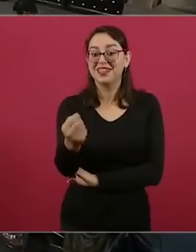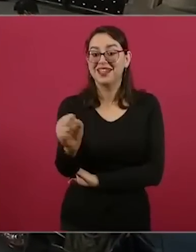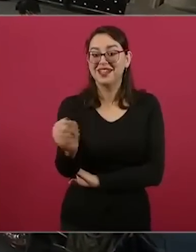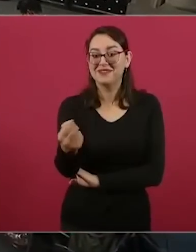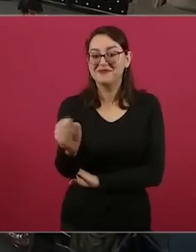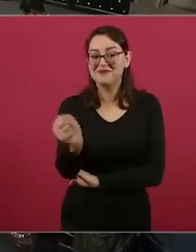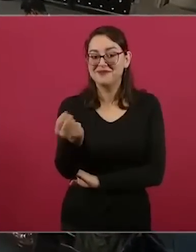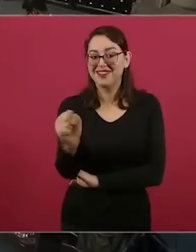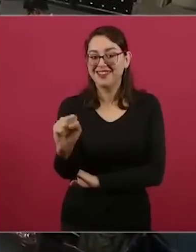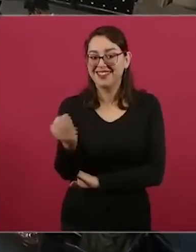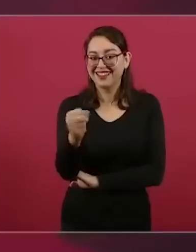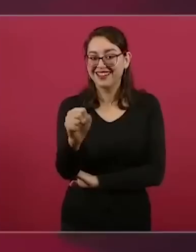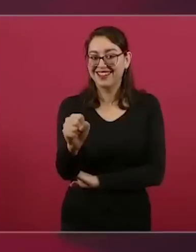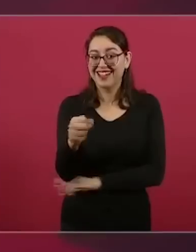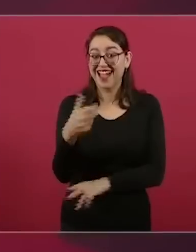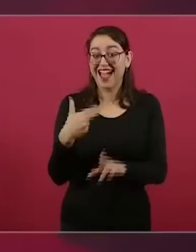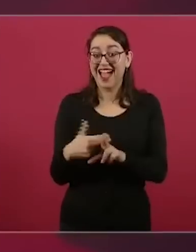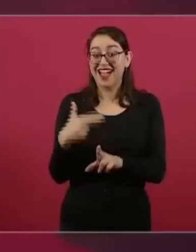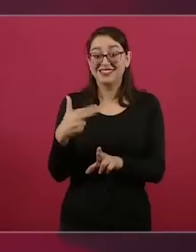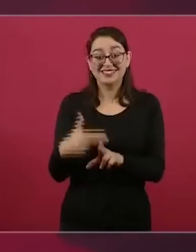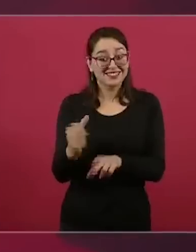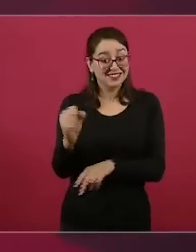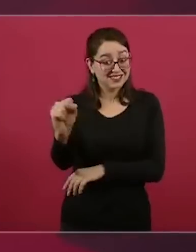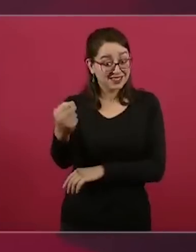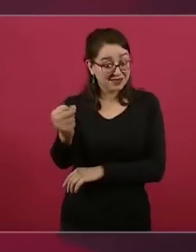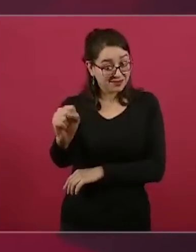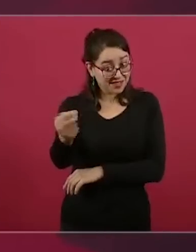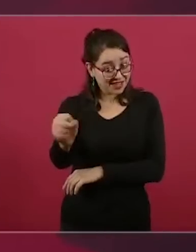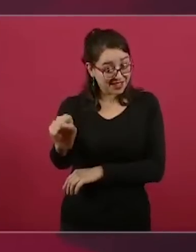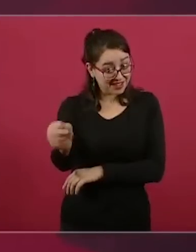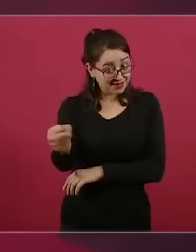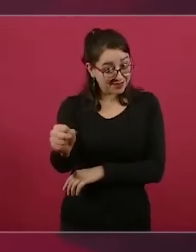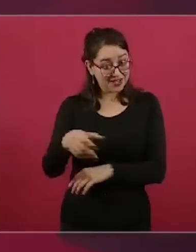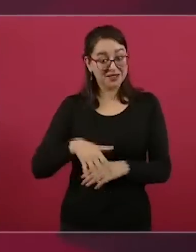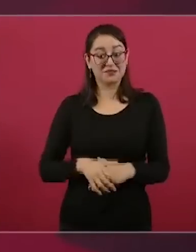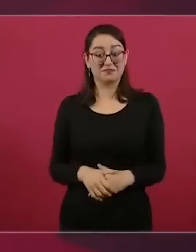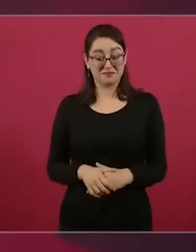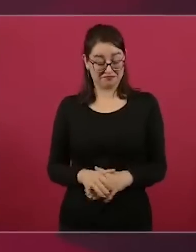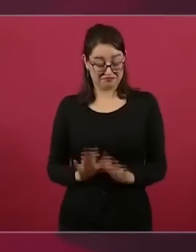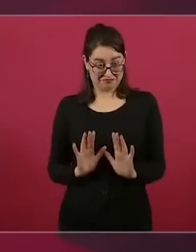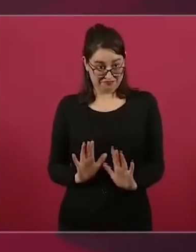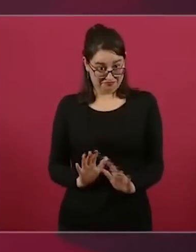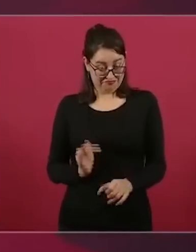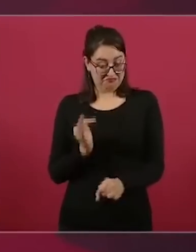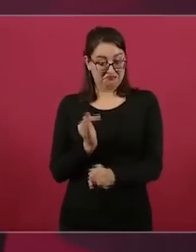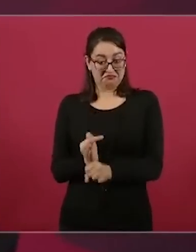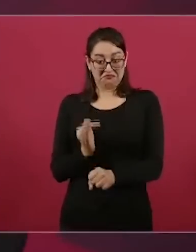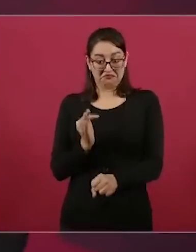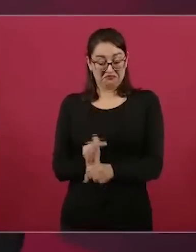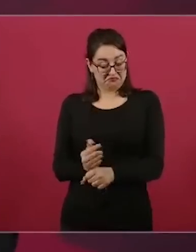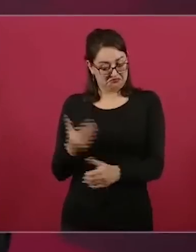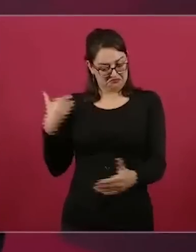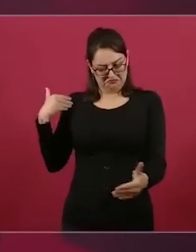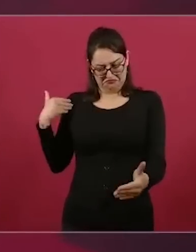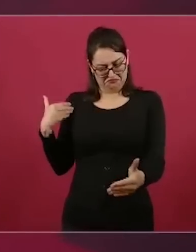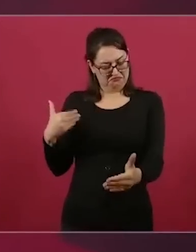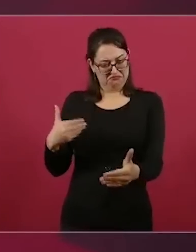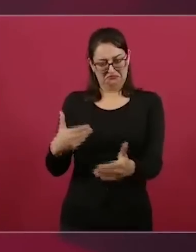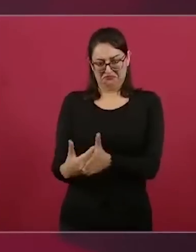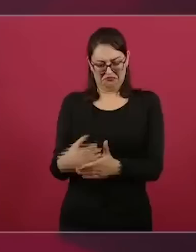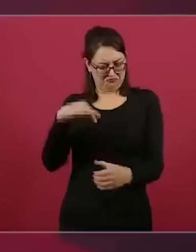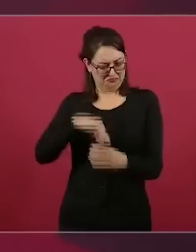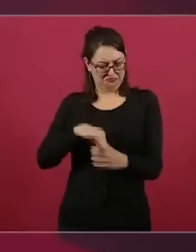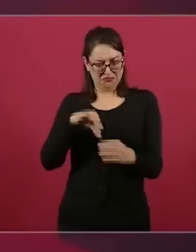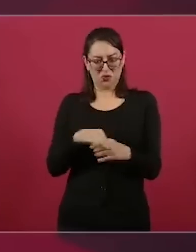vamos a ver qué se